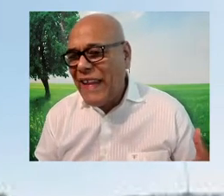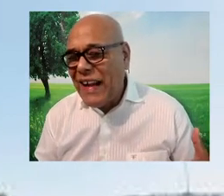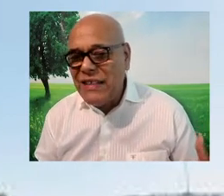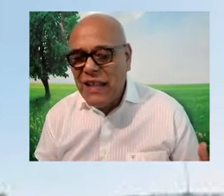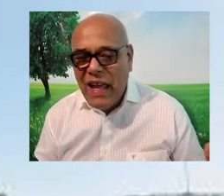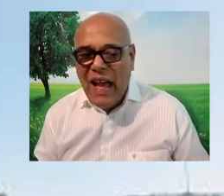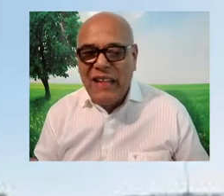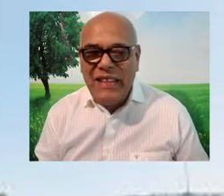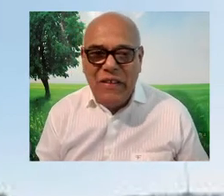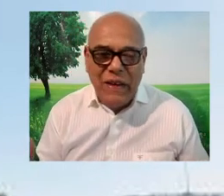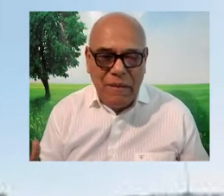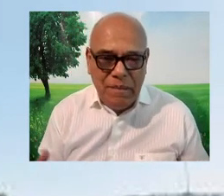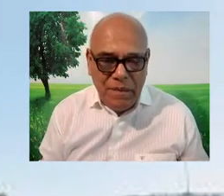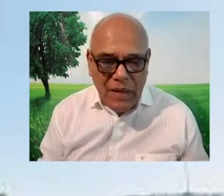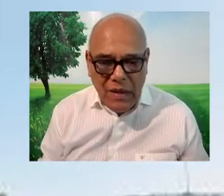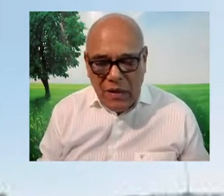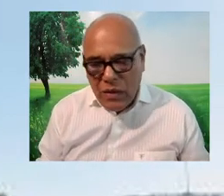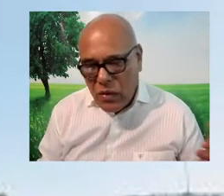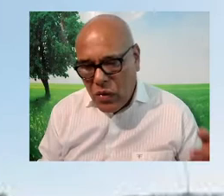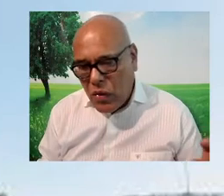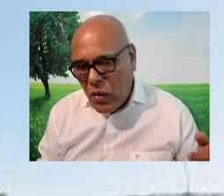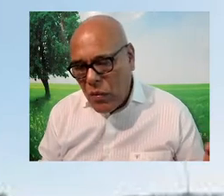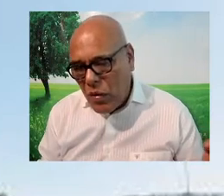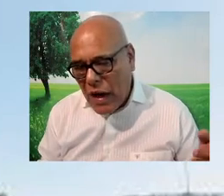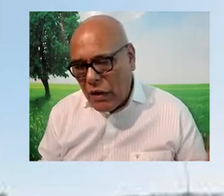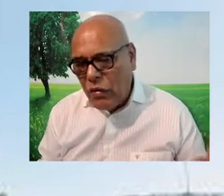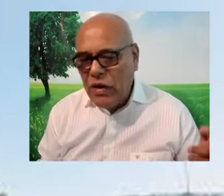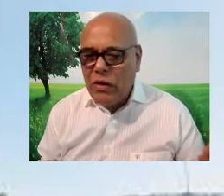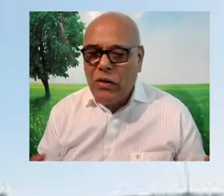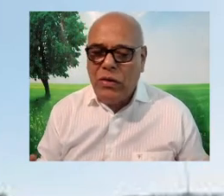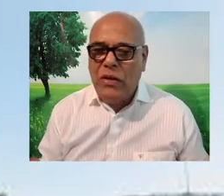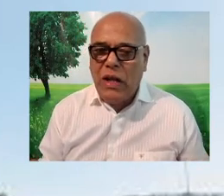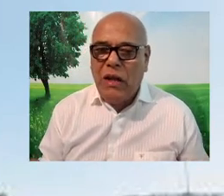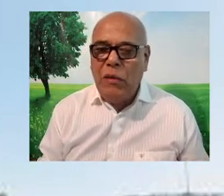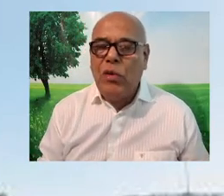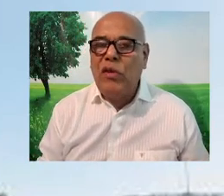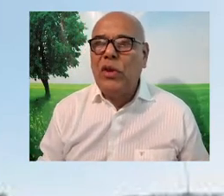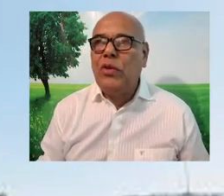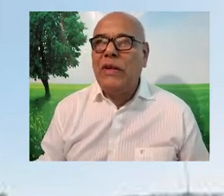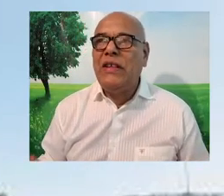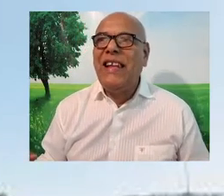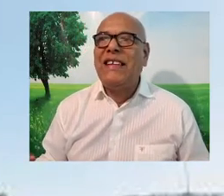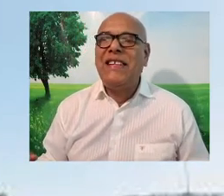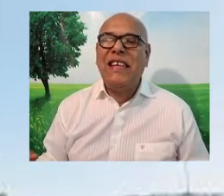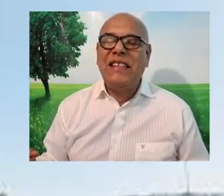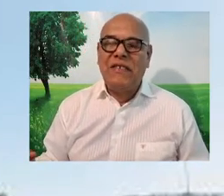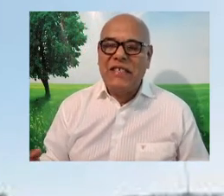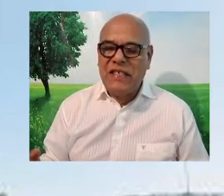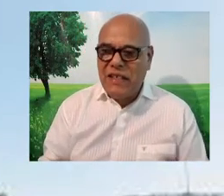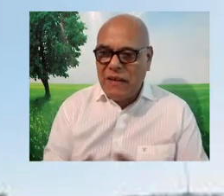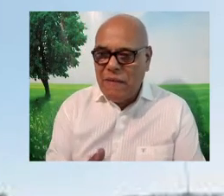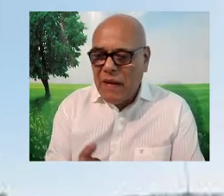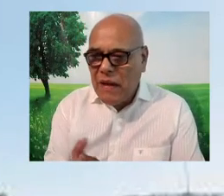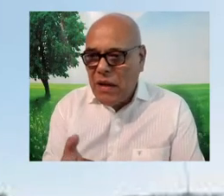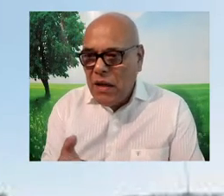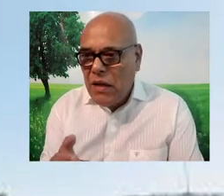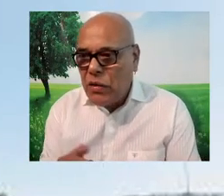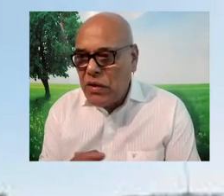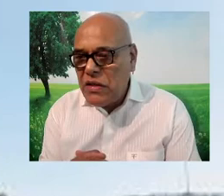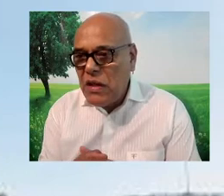términos generales, Antifa, como acrónico de movimiento antinazi y antifascista.